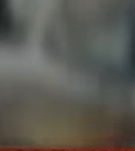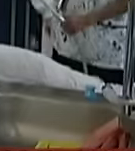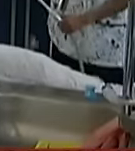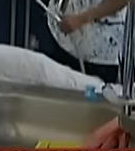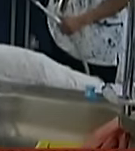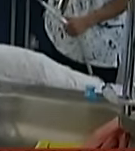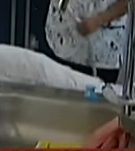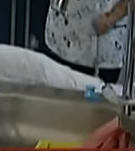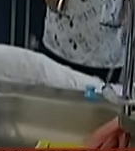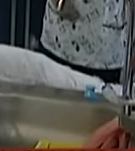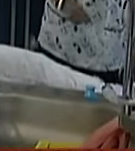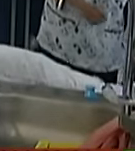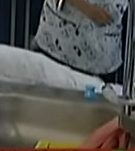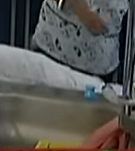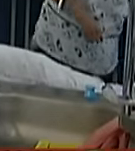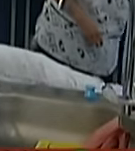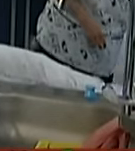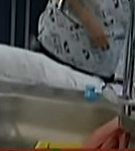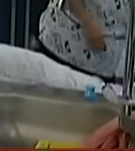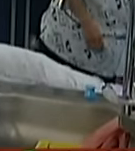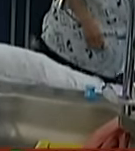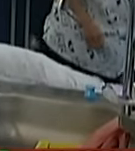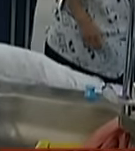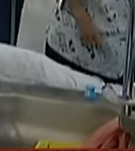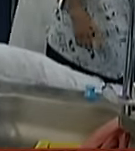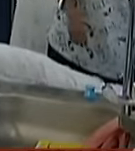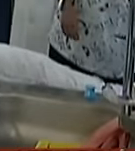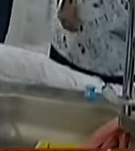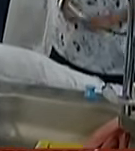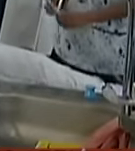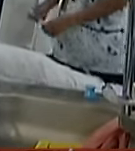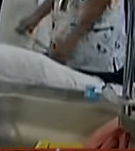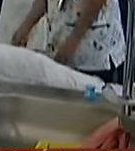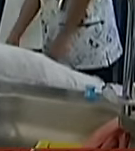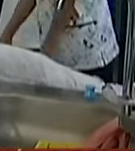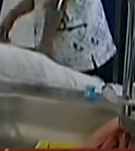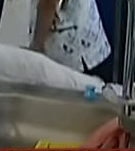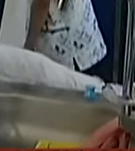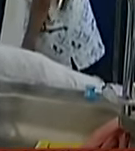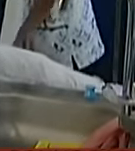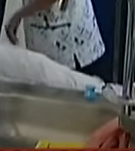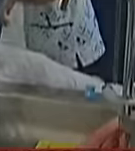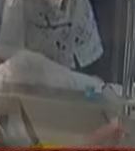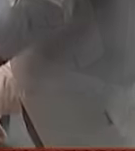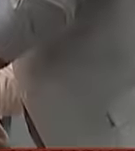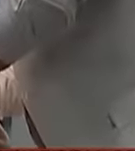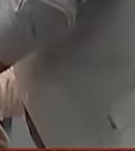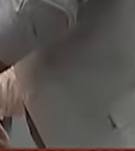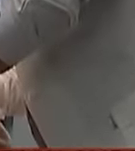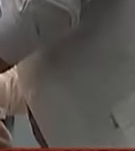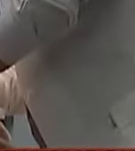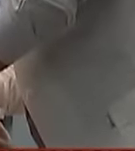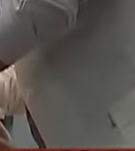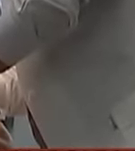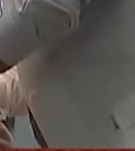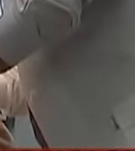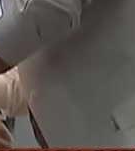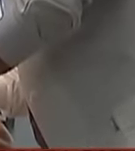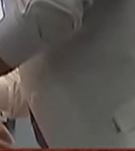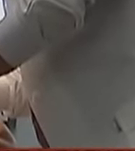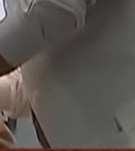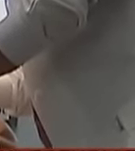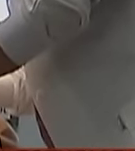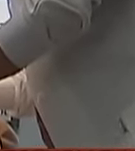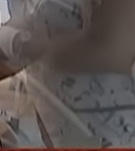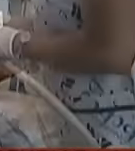le damos atención preventiva a pequeños de entre 3 meses a 3 años de edad en caso de que no tenga